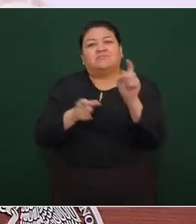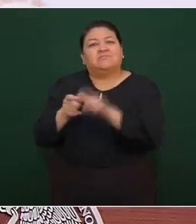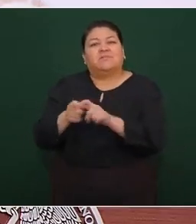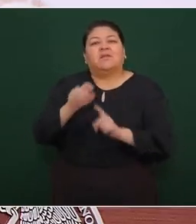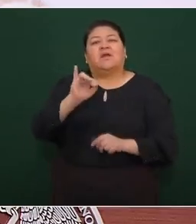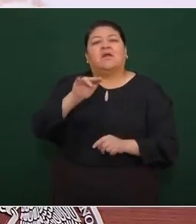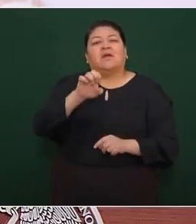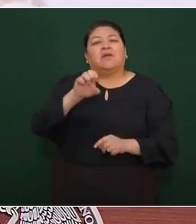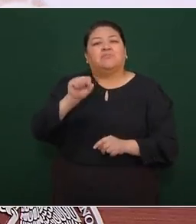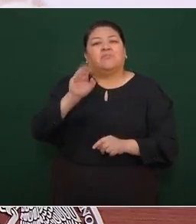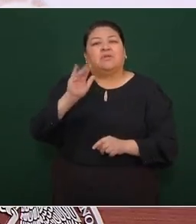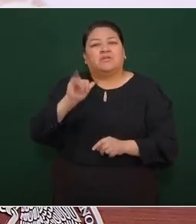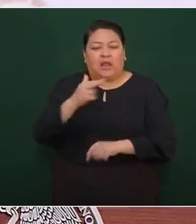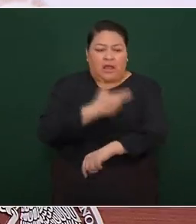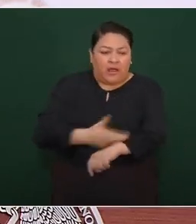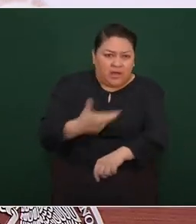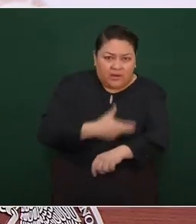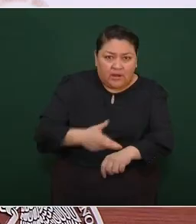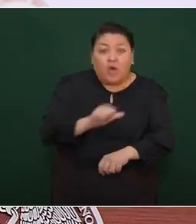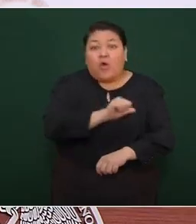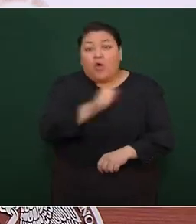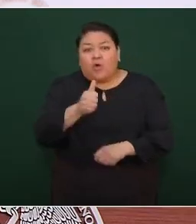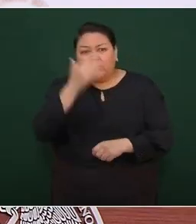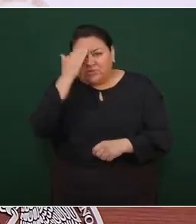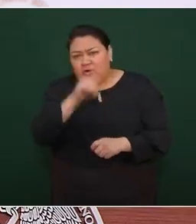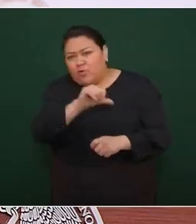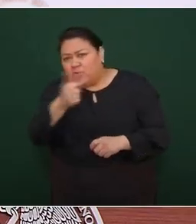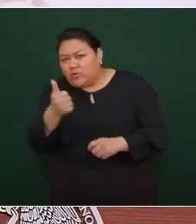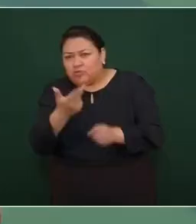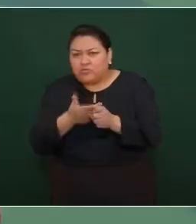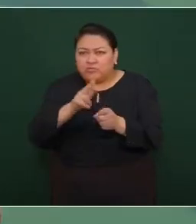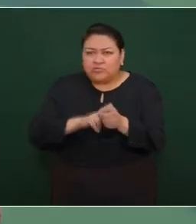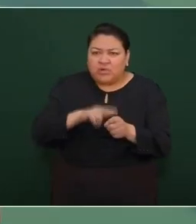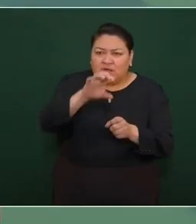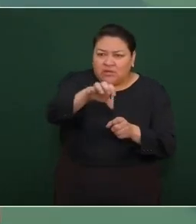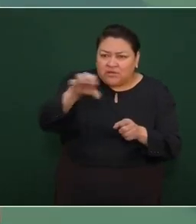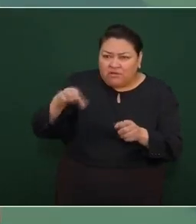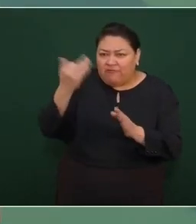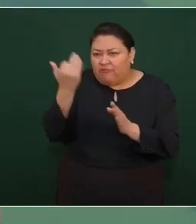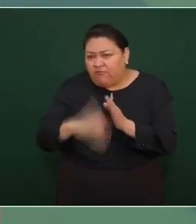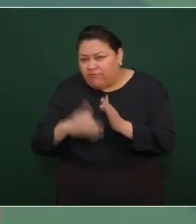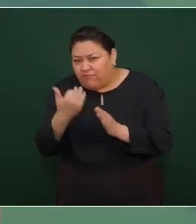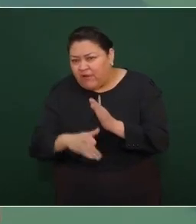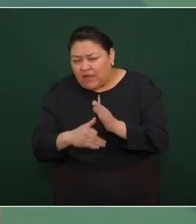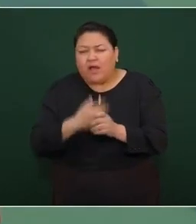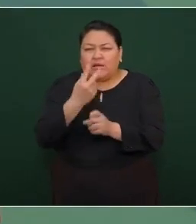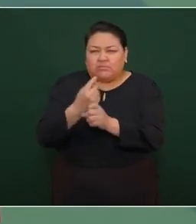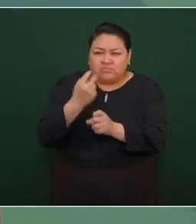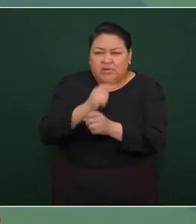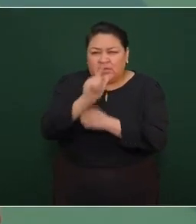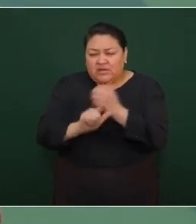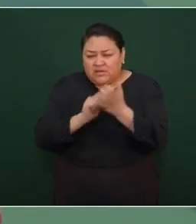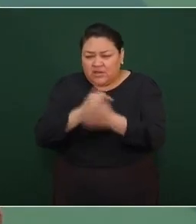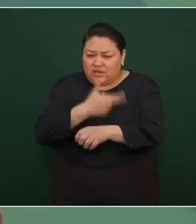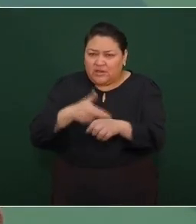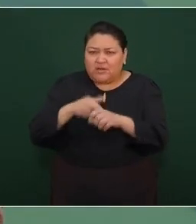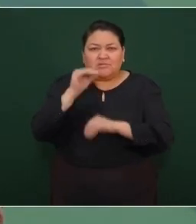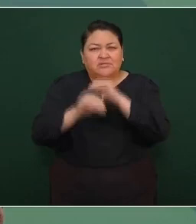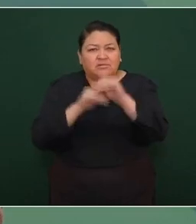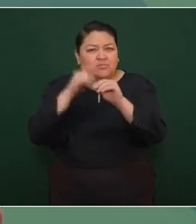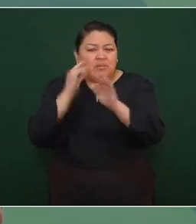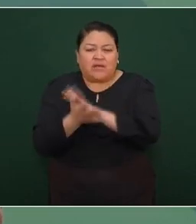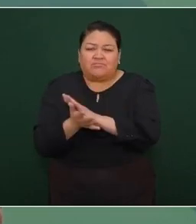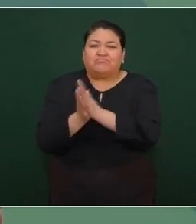y estamos actualizando el estatus legal de otras 364 unidades para que pueda transferirse a la brevedad.